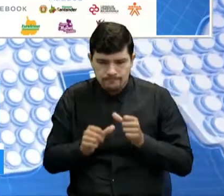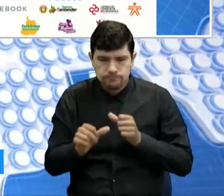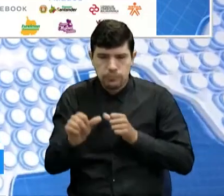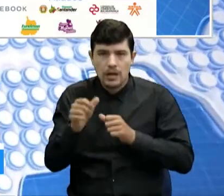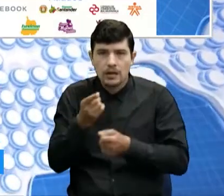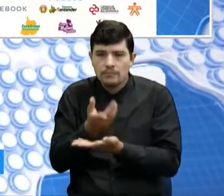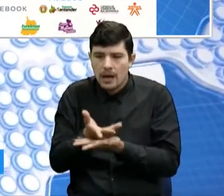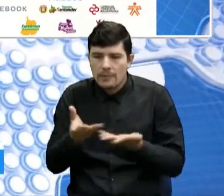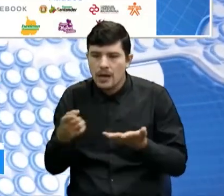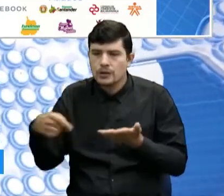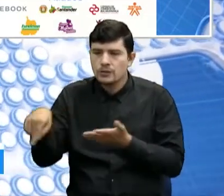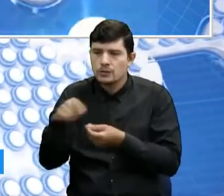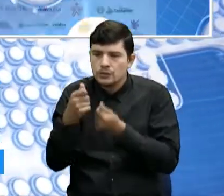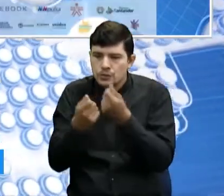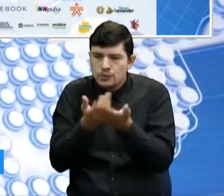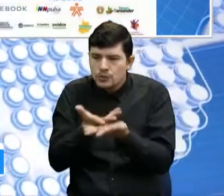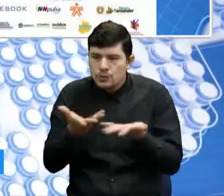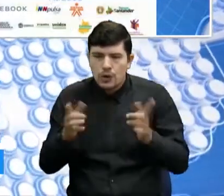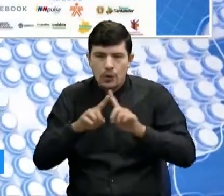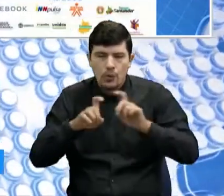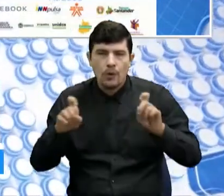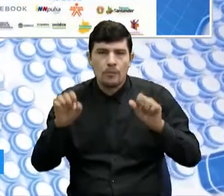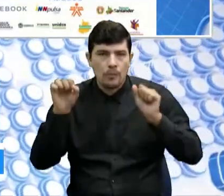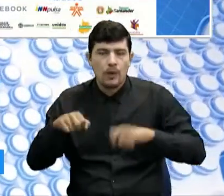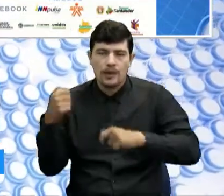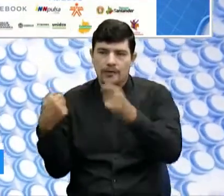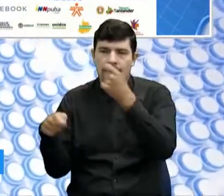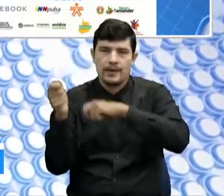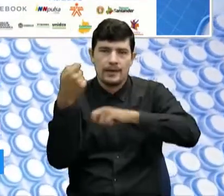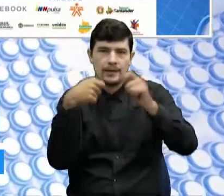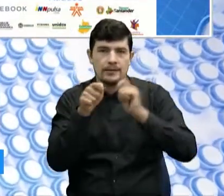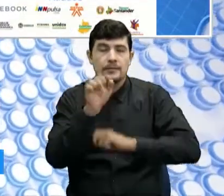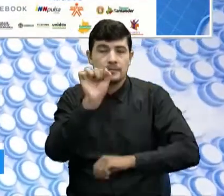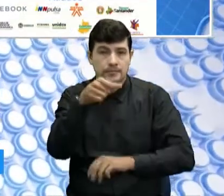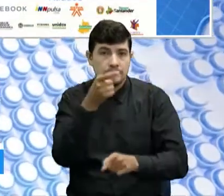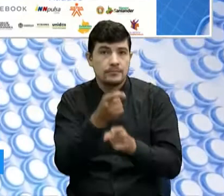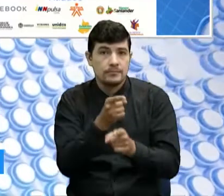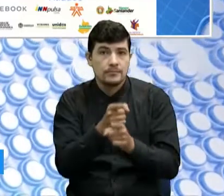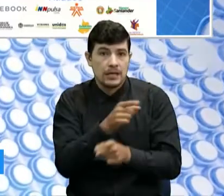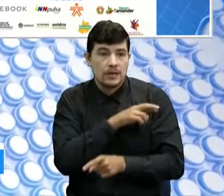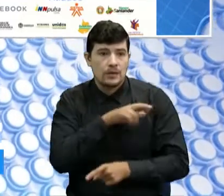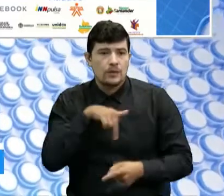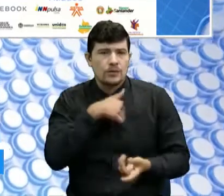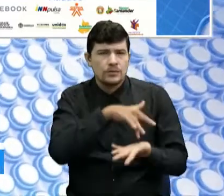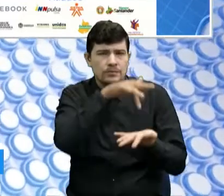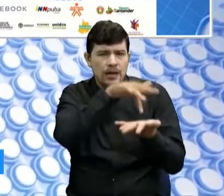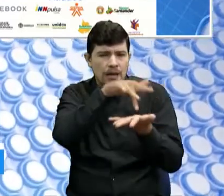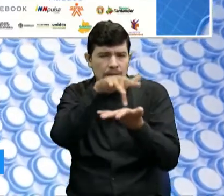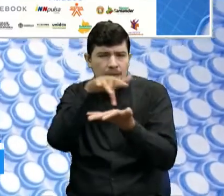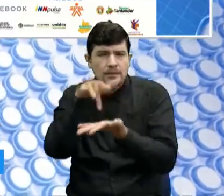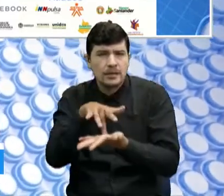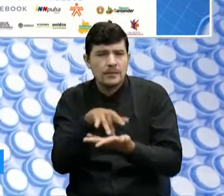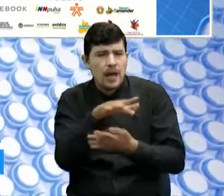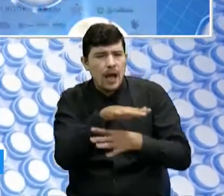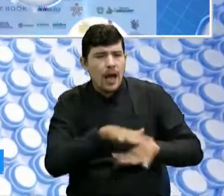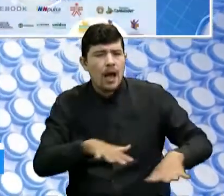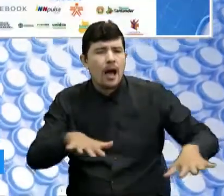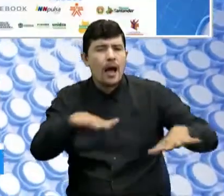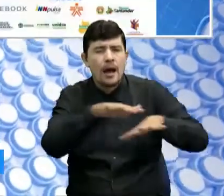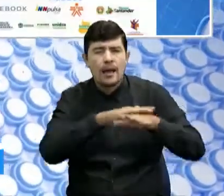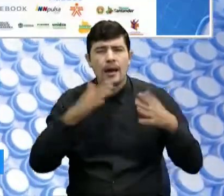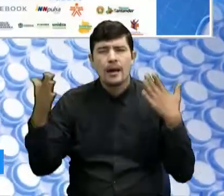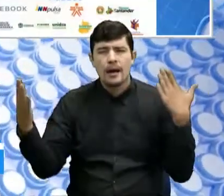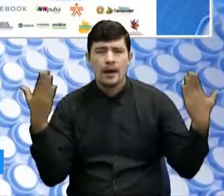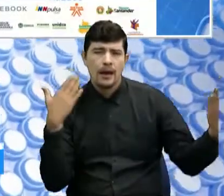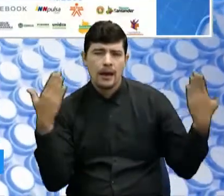De hecho, Sergio, quiero contarte que hemos estado en corredillas, donde estamos llegando a los corregimientos y articulando con la